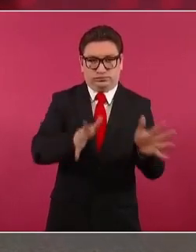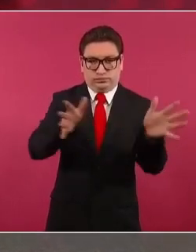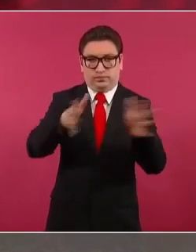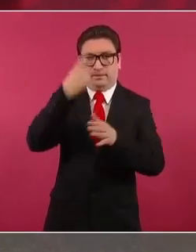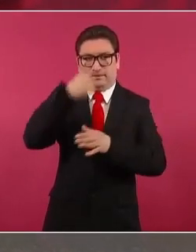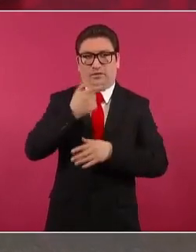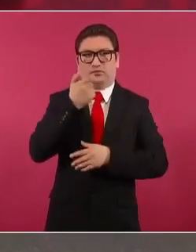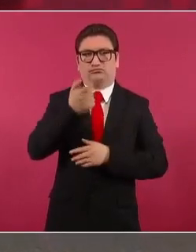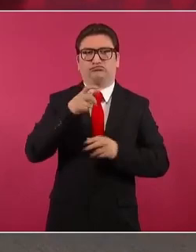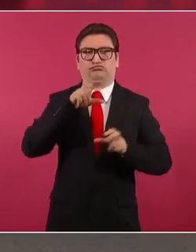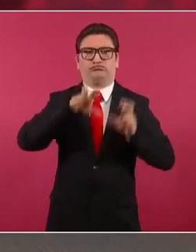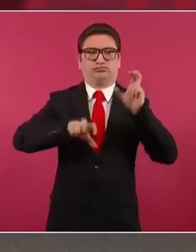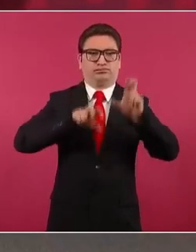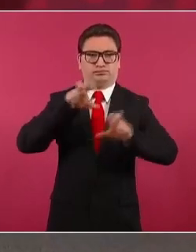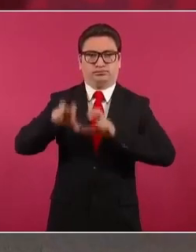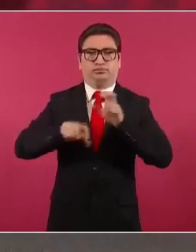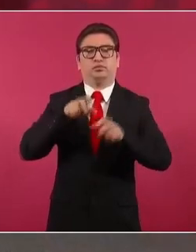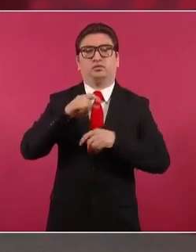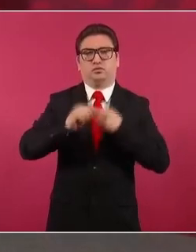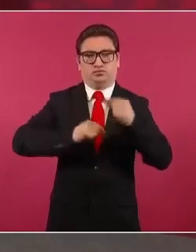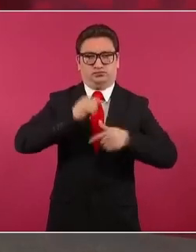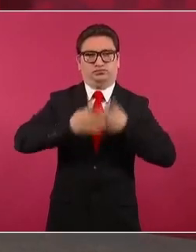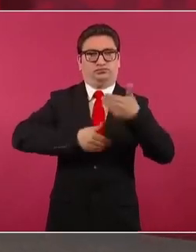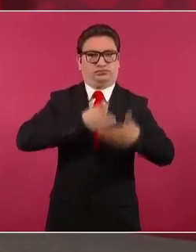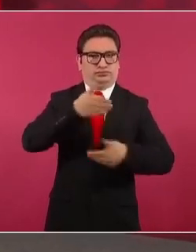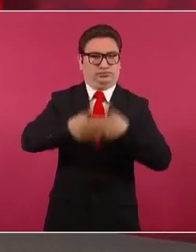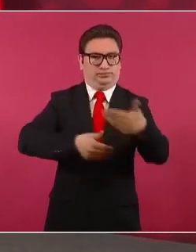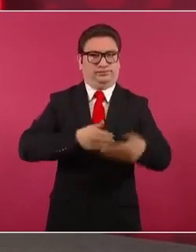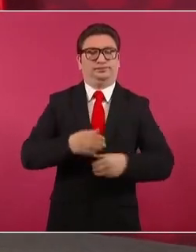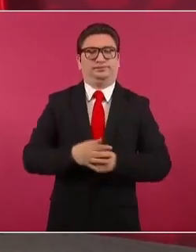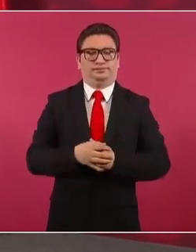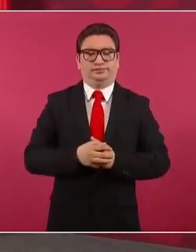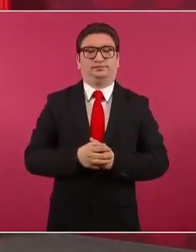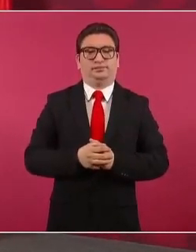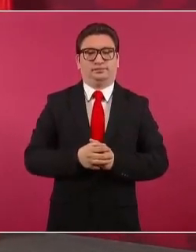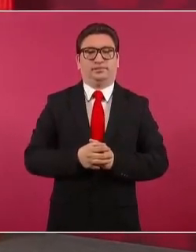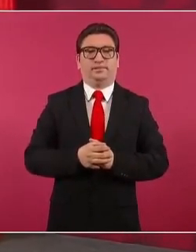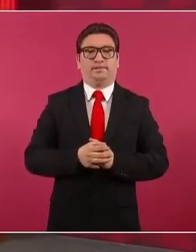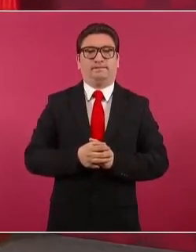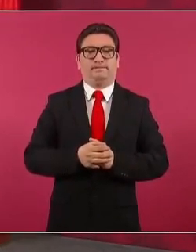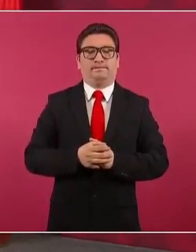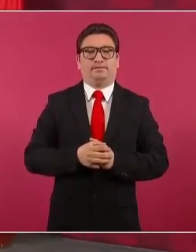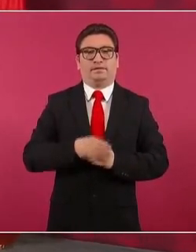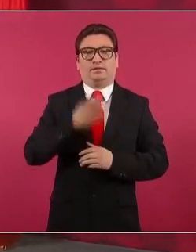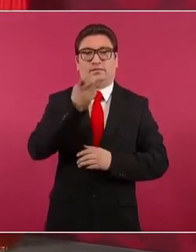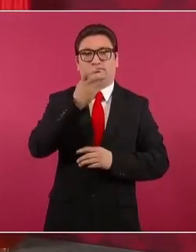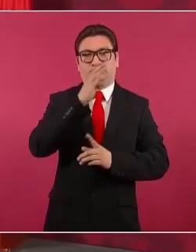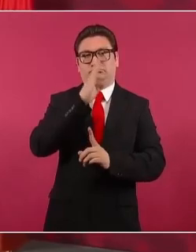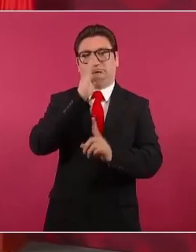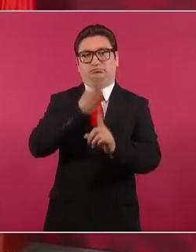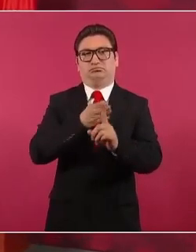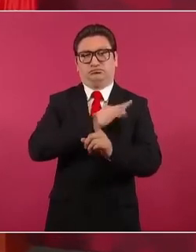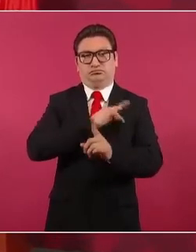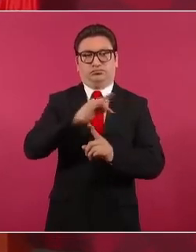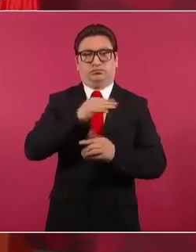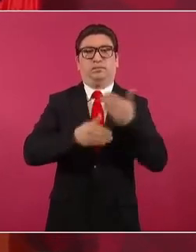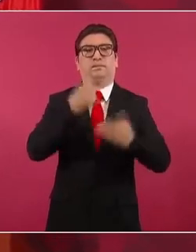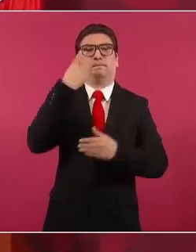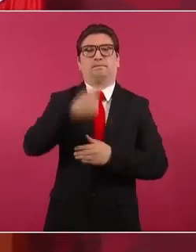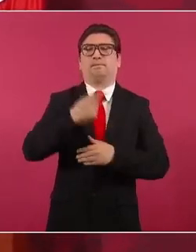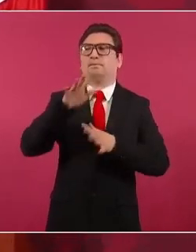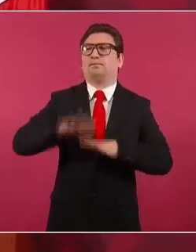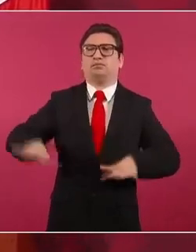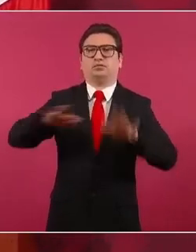se está avanzando en esa dirección para que la gente